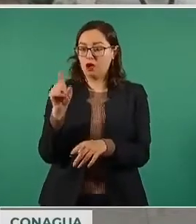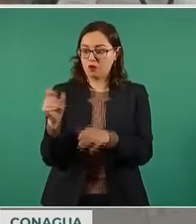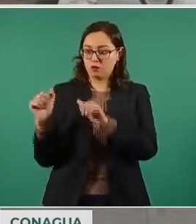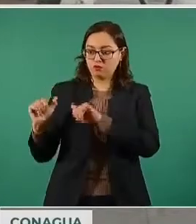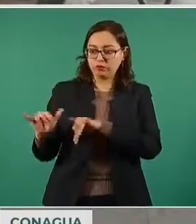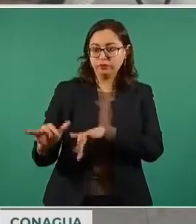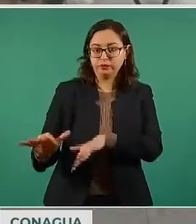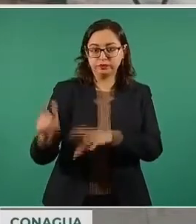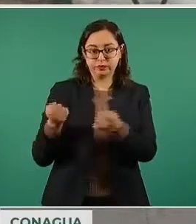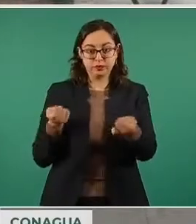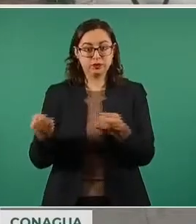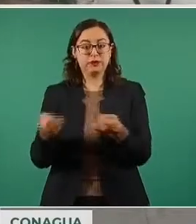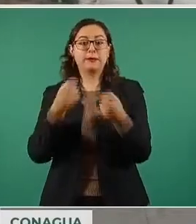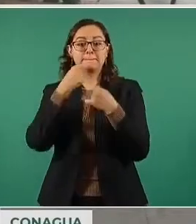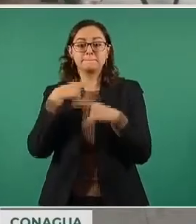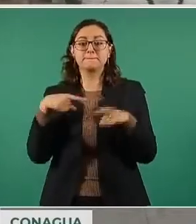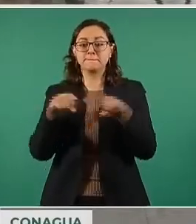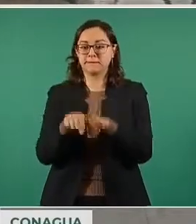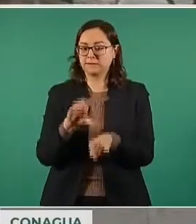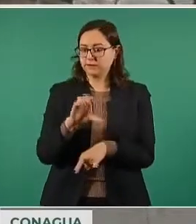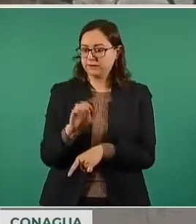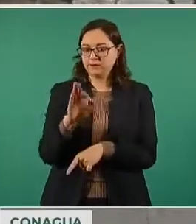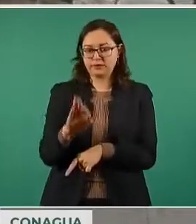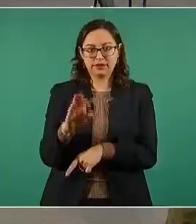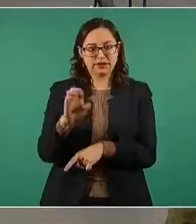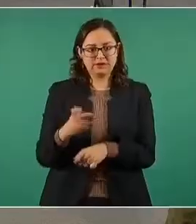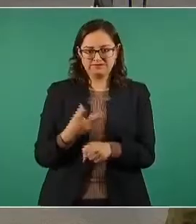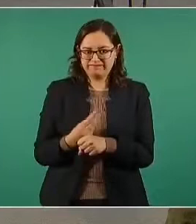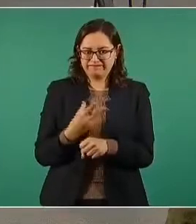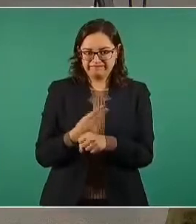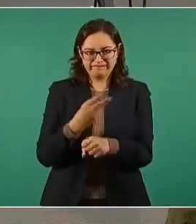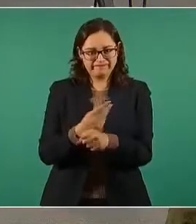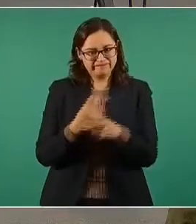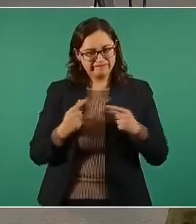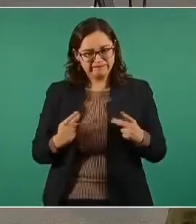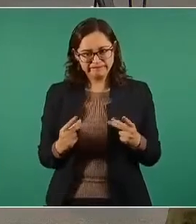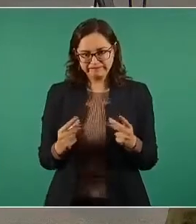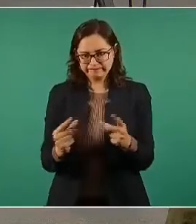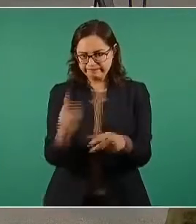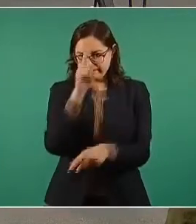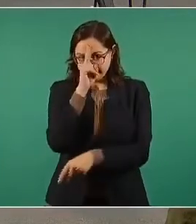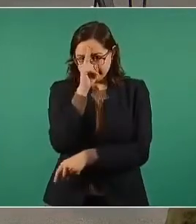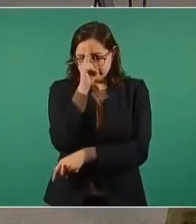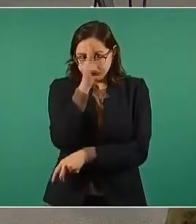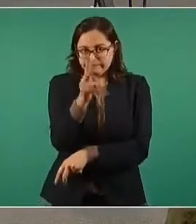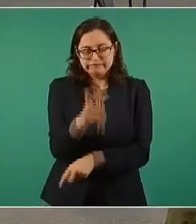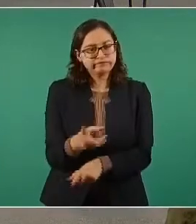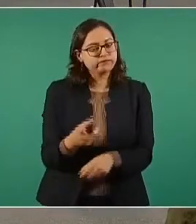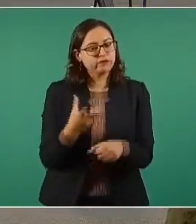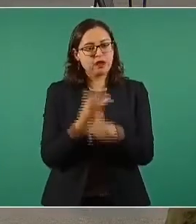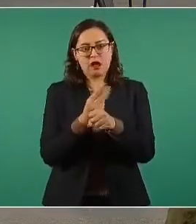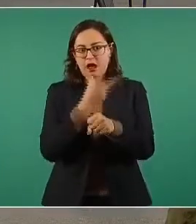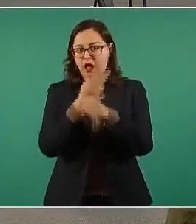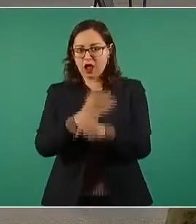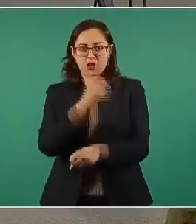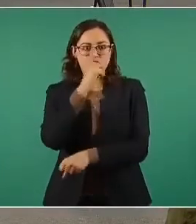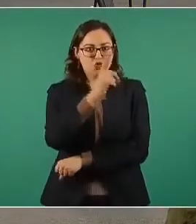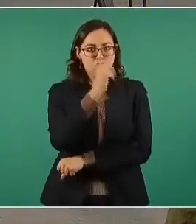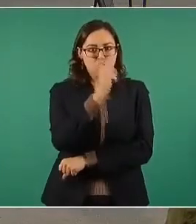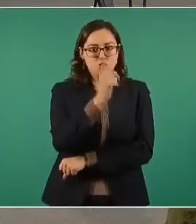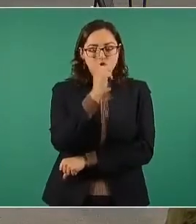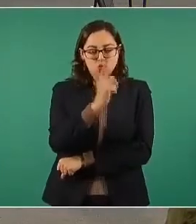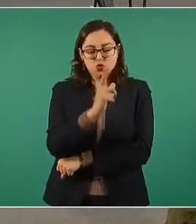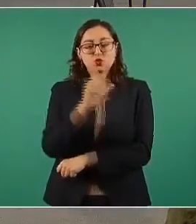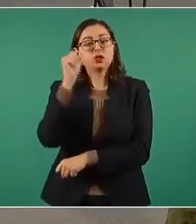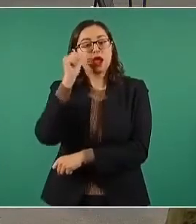CFE, muy activo trabajando en el restablecimiento de la energía eléctrica, reportaron